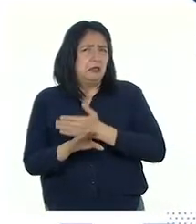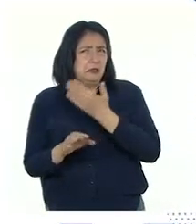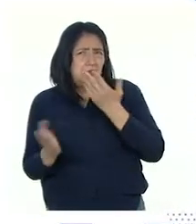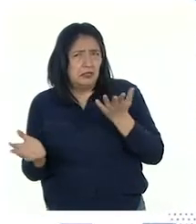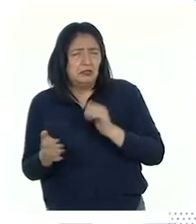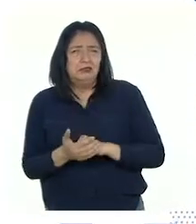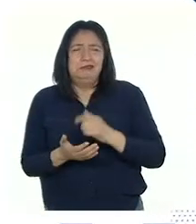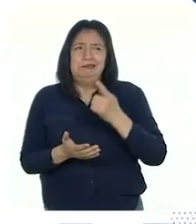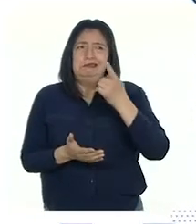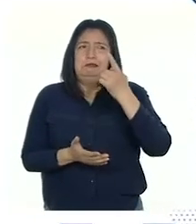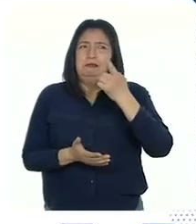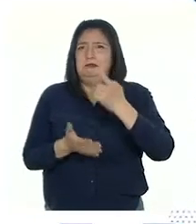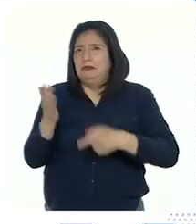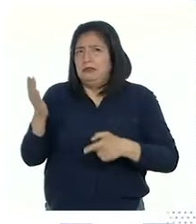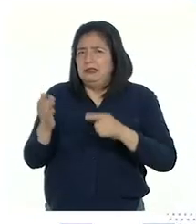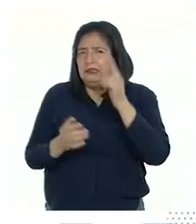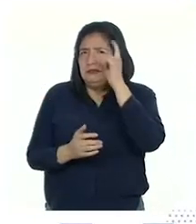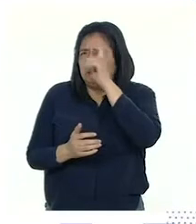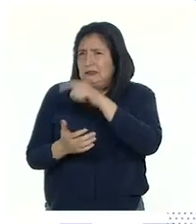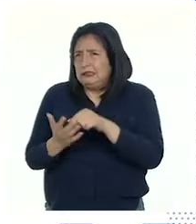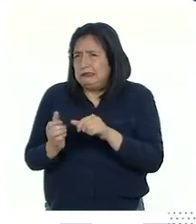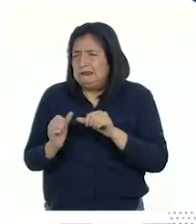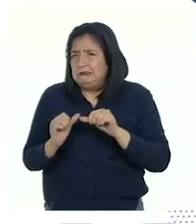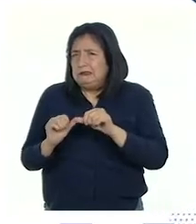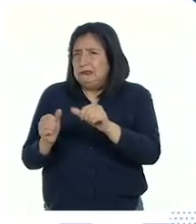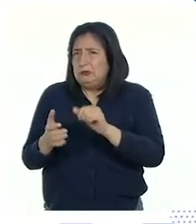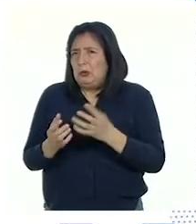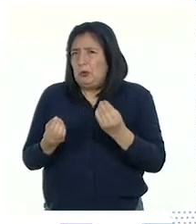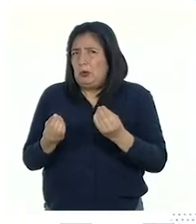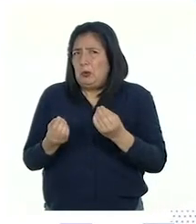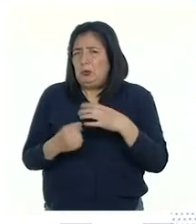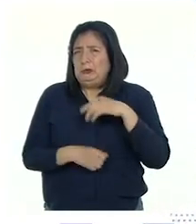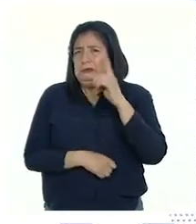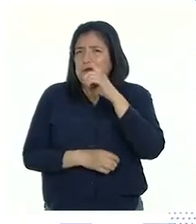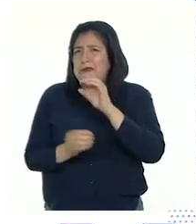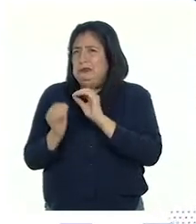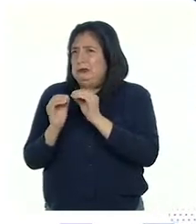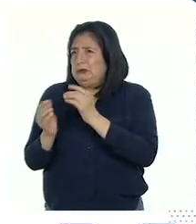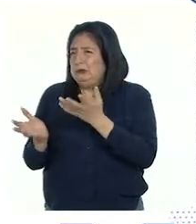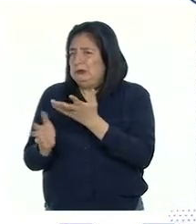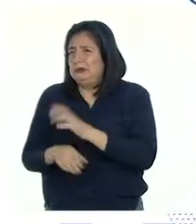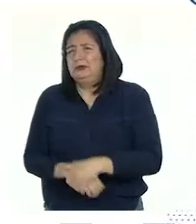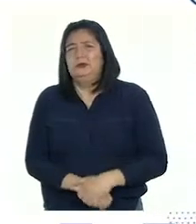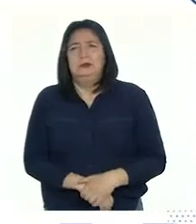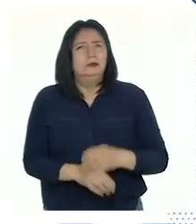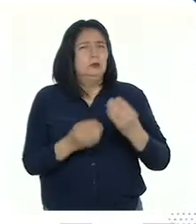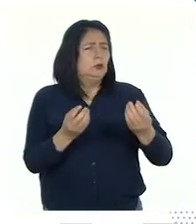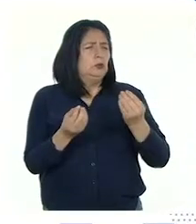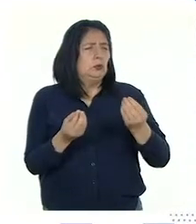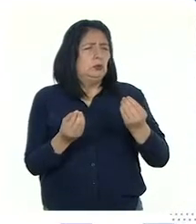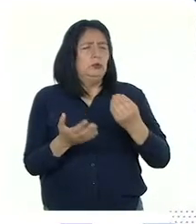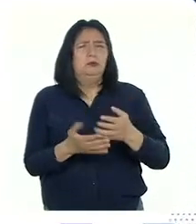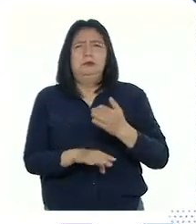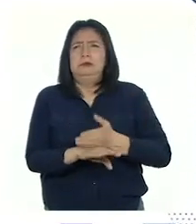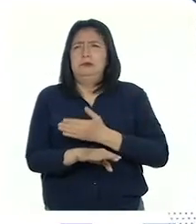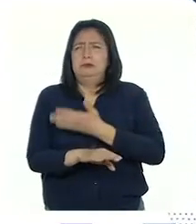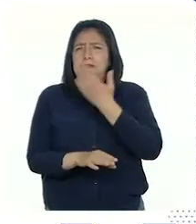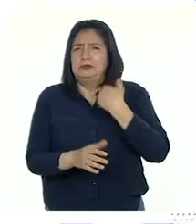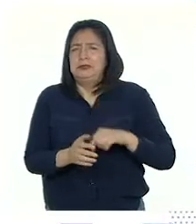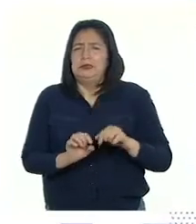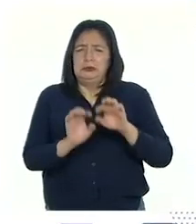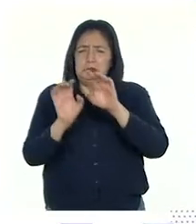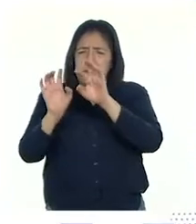¿Qué dificultades aún persisten o te han sido difícil superar? ¿Cómo podrías mejorar las